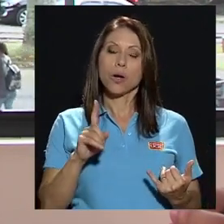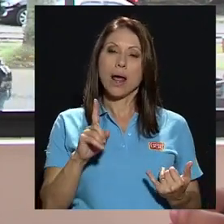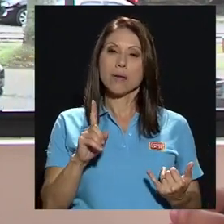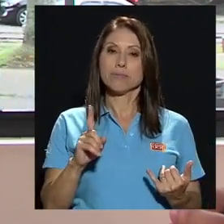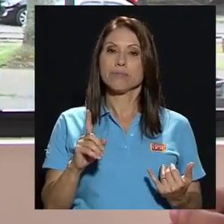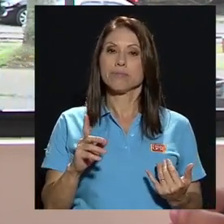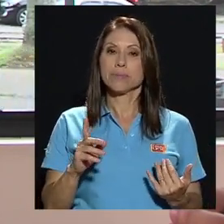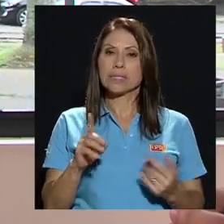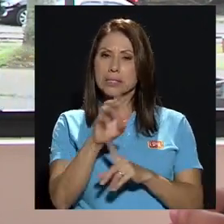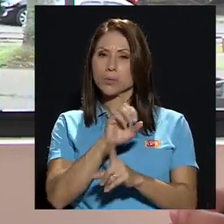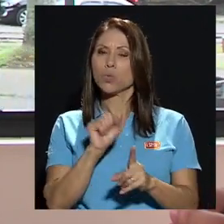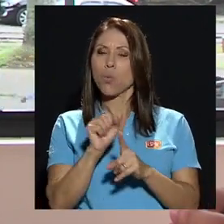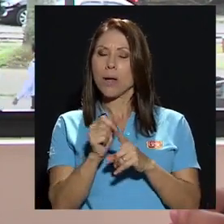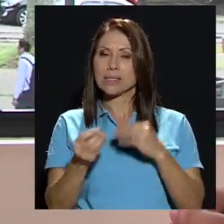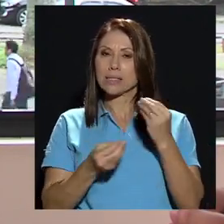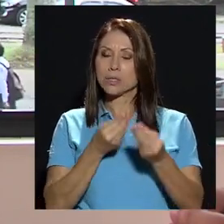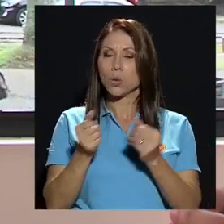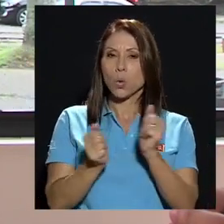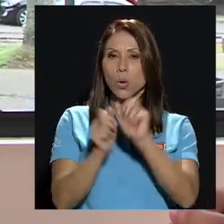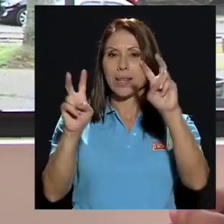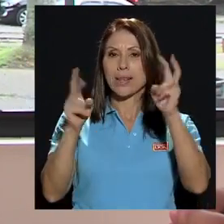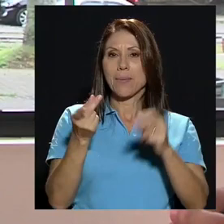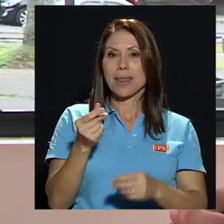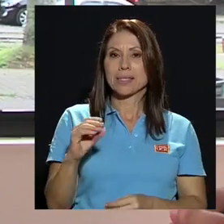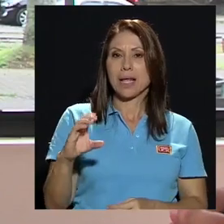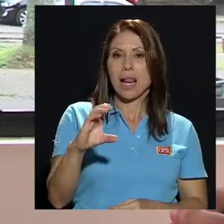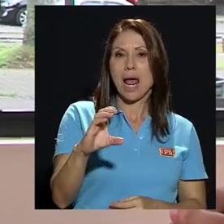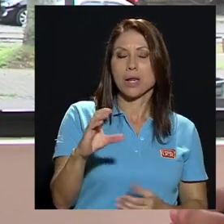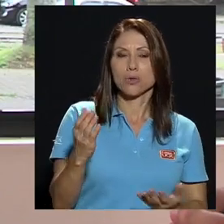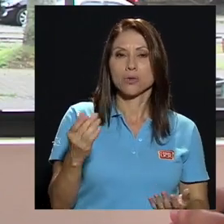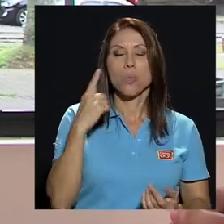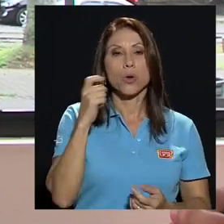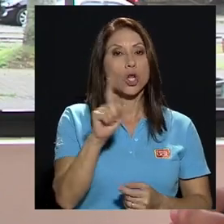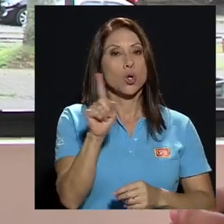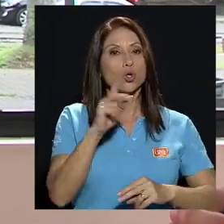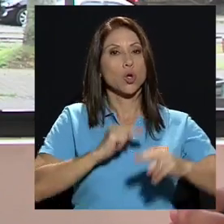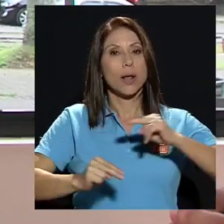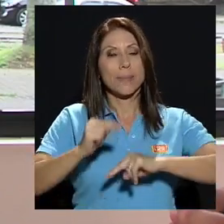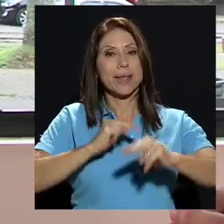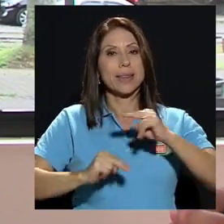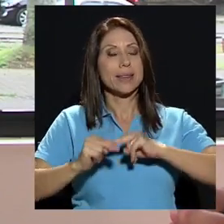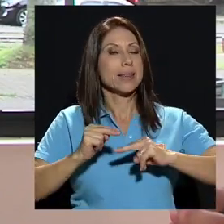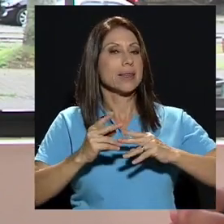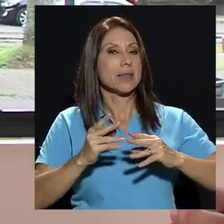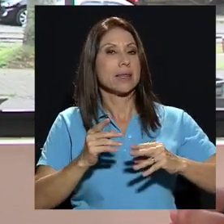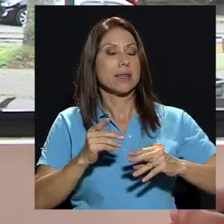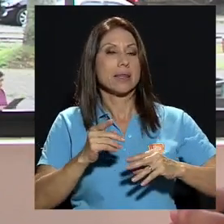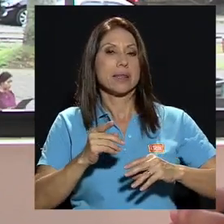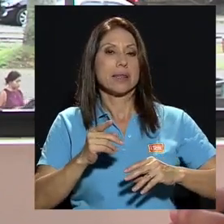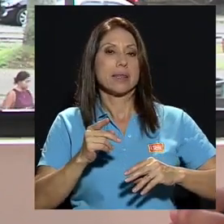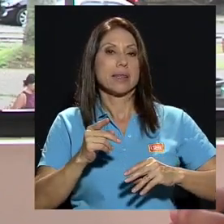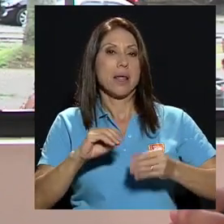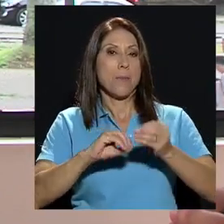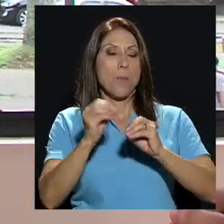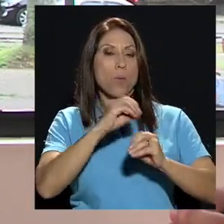encrucijada en la parte de salarios porque no es solamente la negociación de ese porcentaje, es también